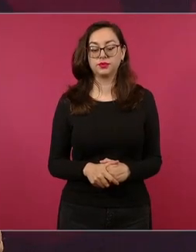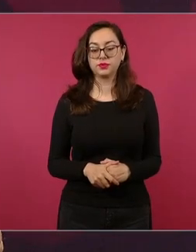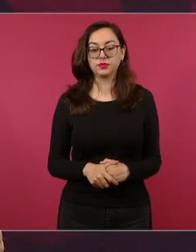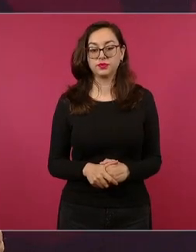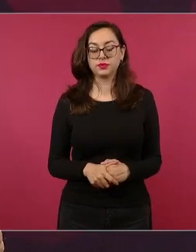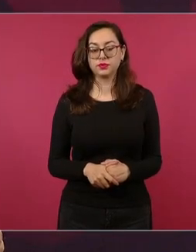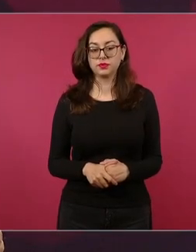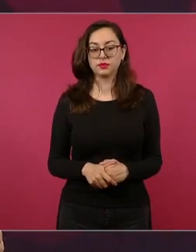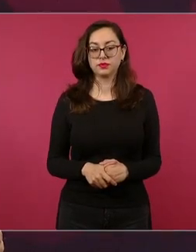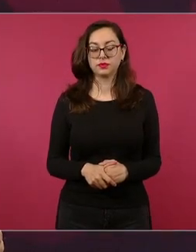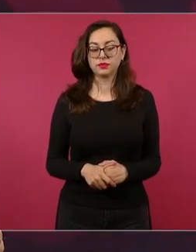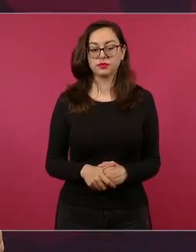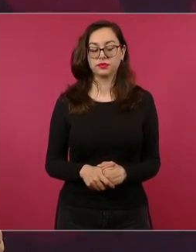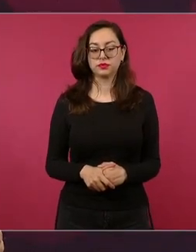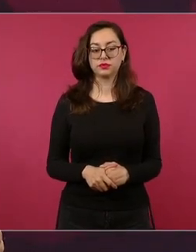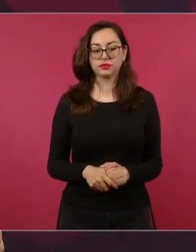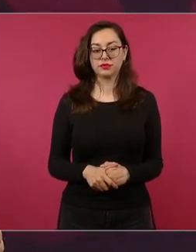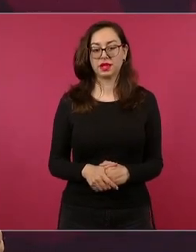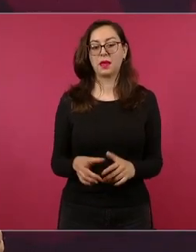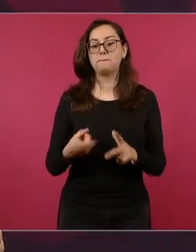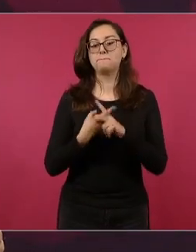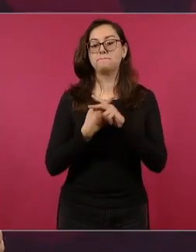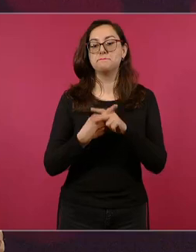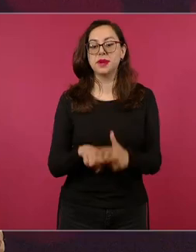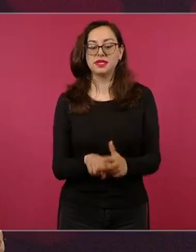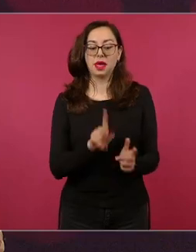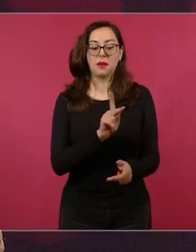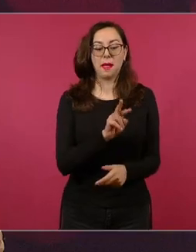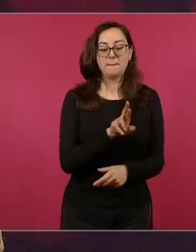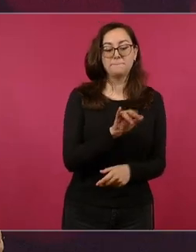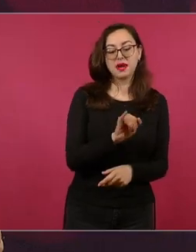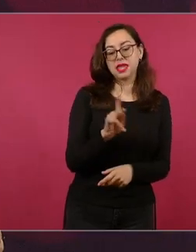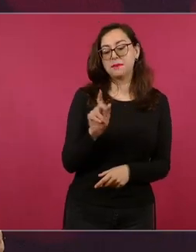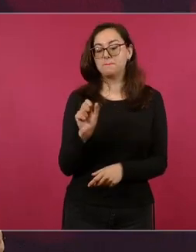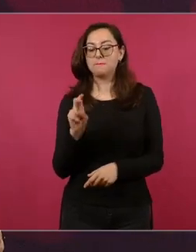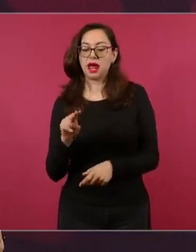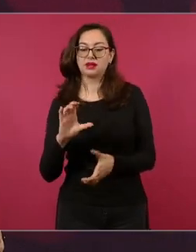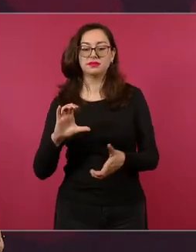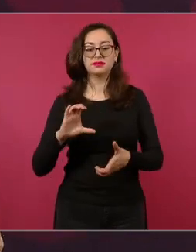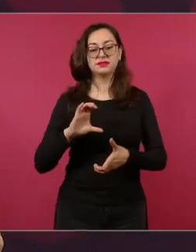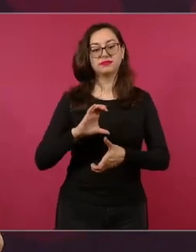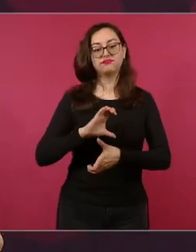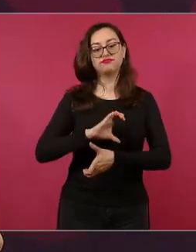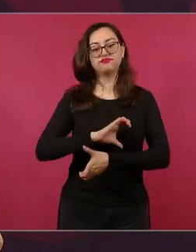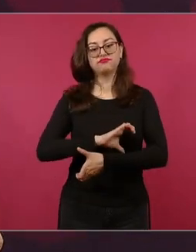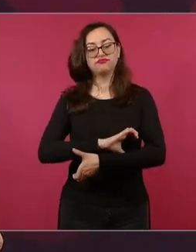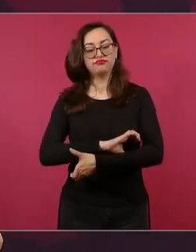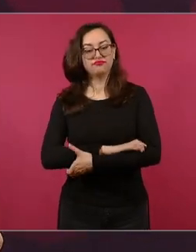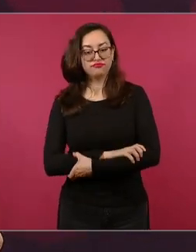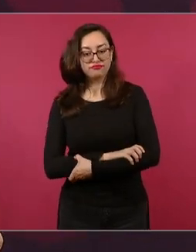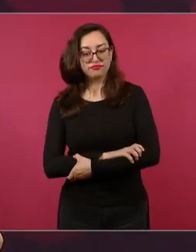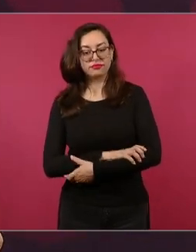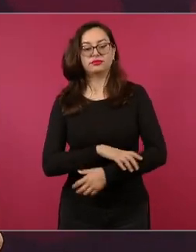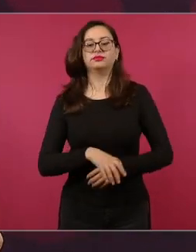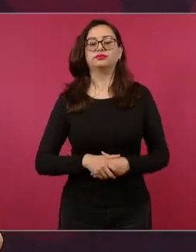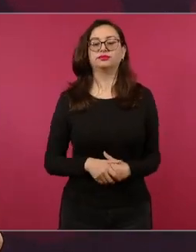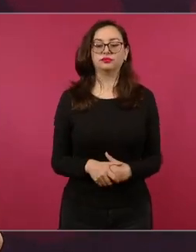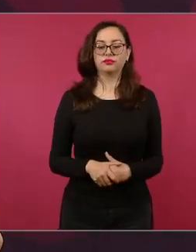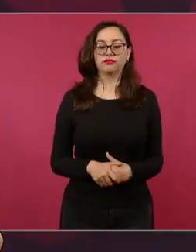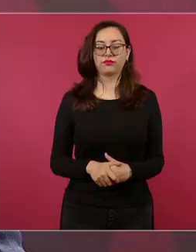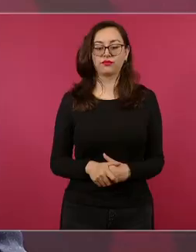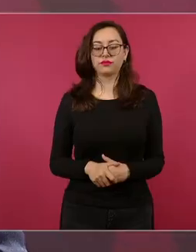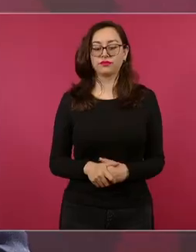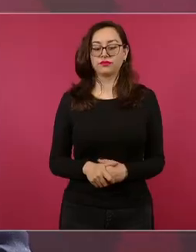era cuando empezaban a hacer sus enjuagues los sanos gracias y para